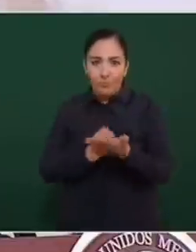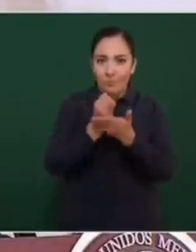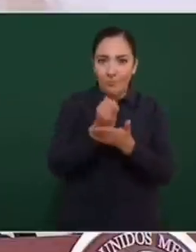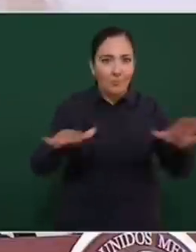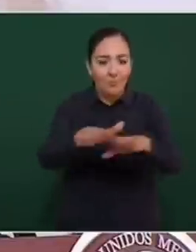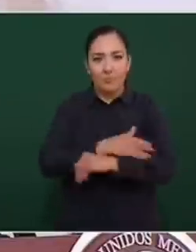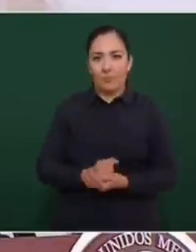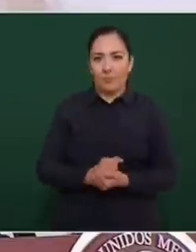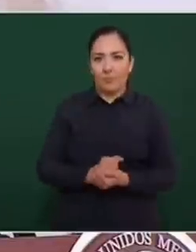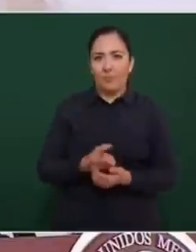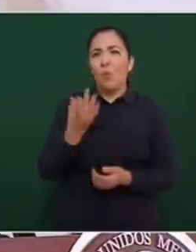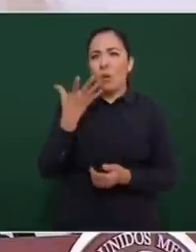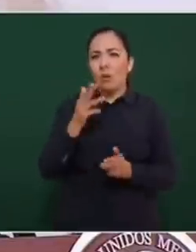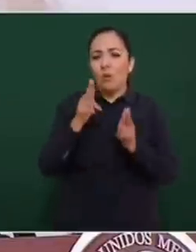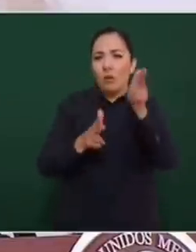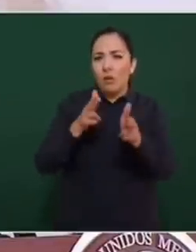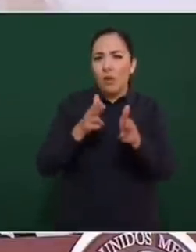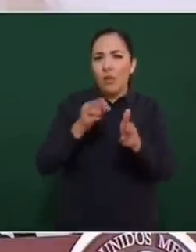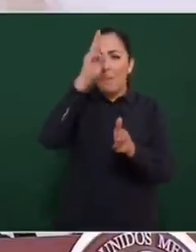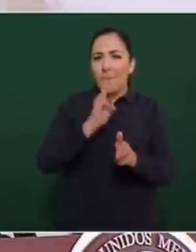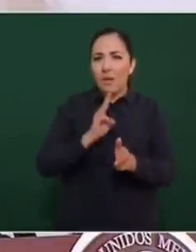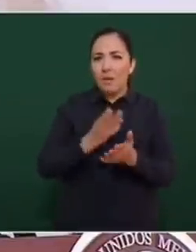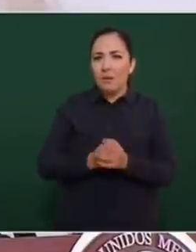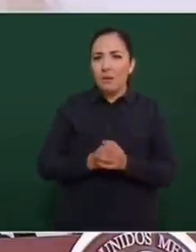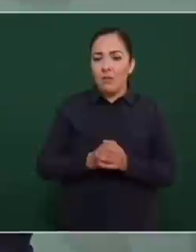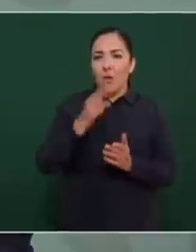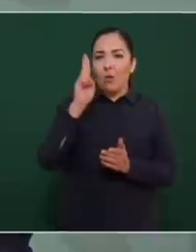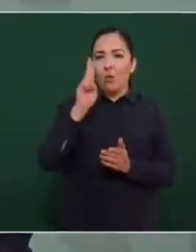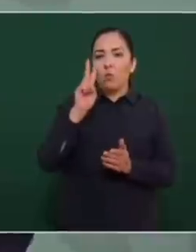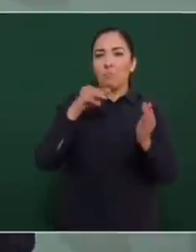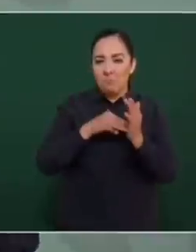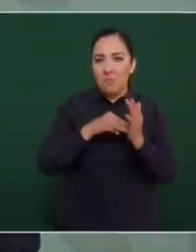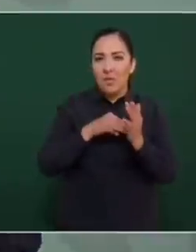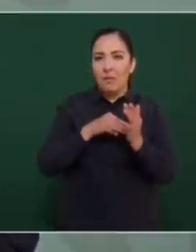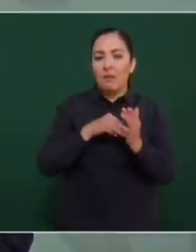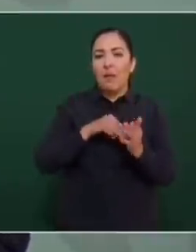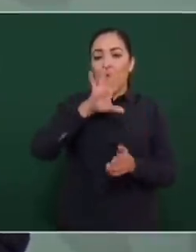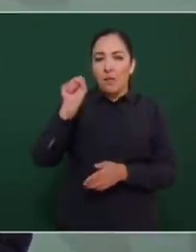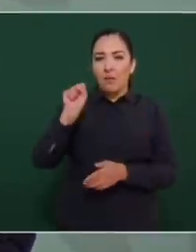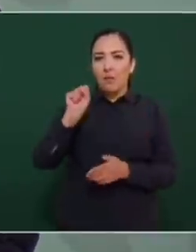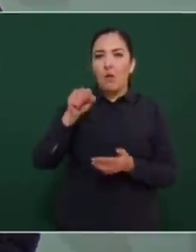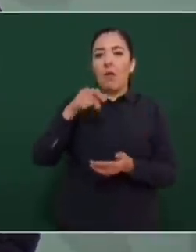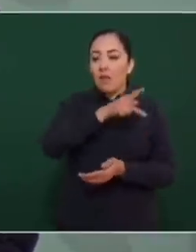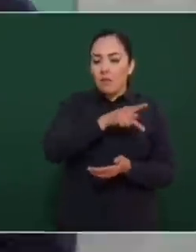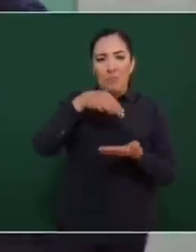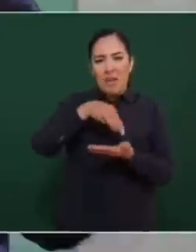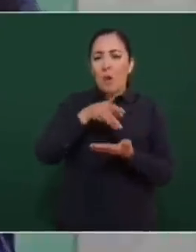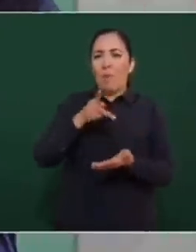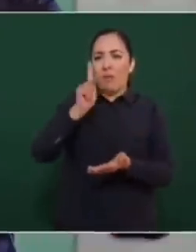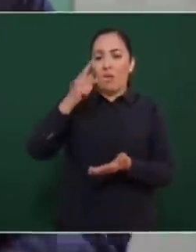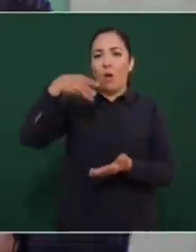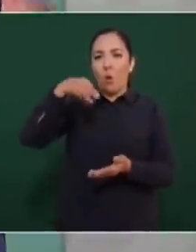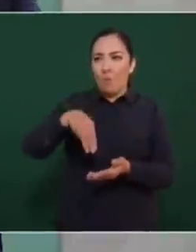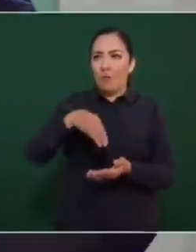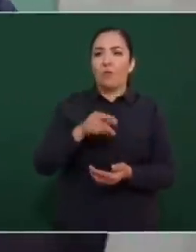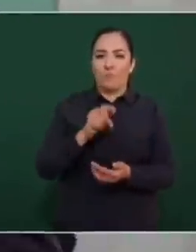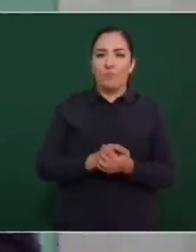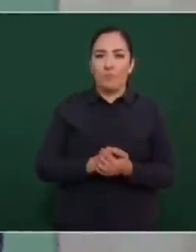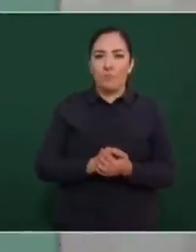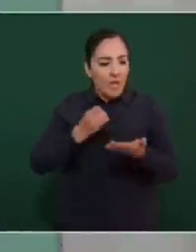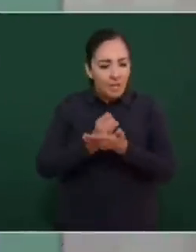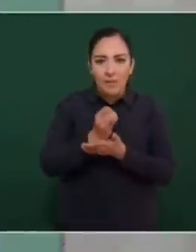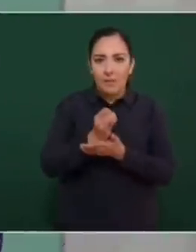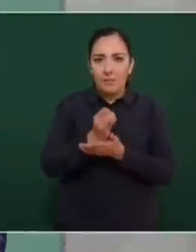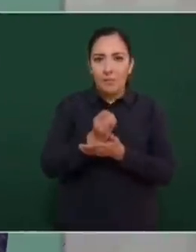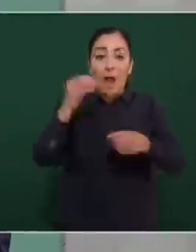¿Cuánto nos va a costar el Tren Maya? Dos mil quinientos kilómetros del Tren Maya. Doscientos mil millones. Si ya tenemos un ahorro con esa decisión de ciento